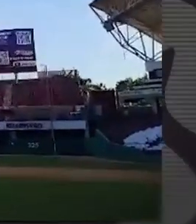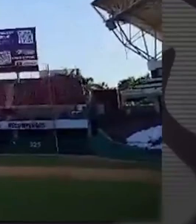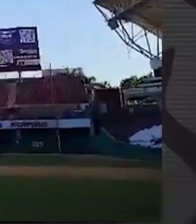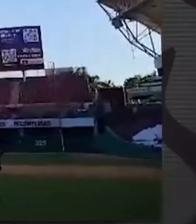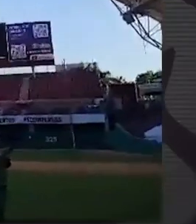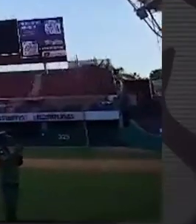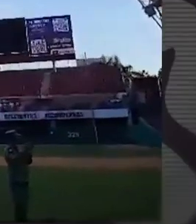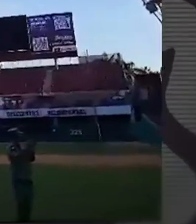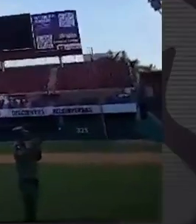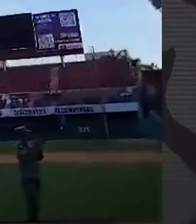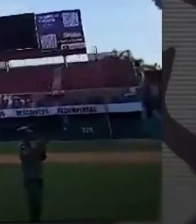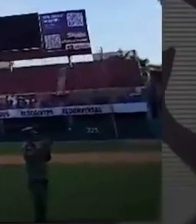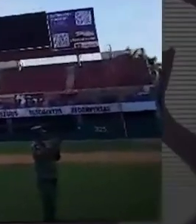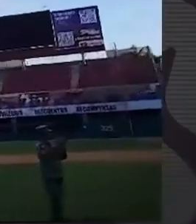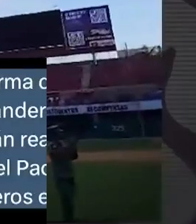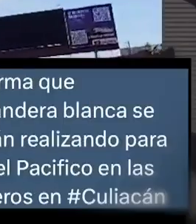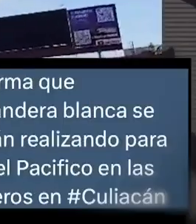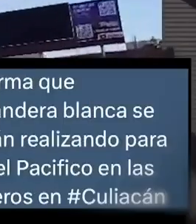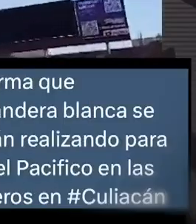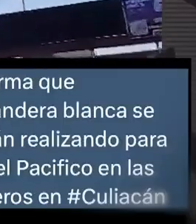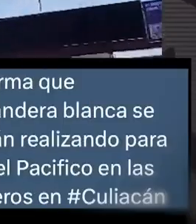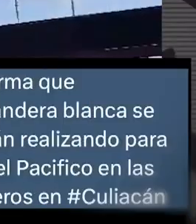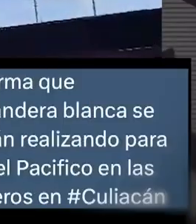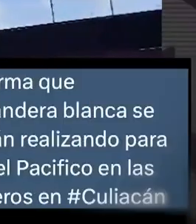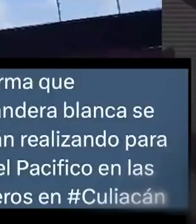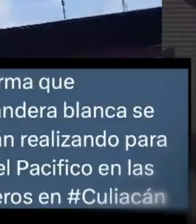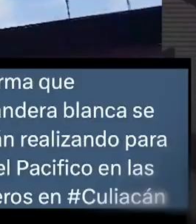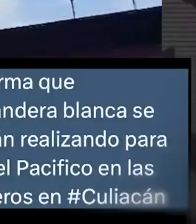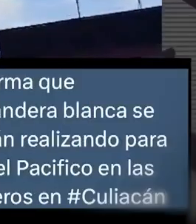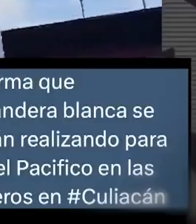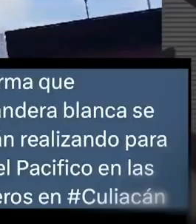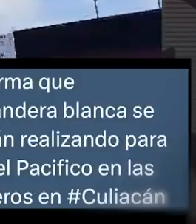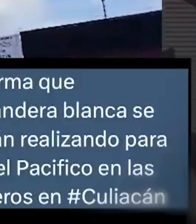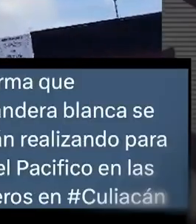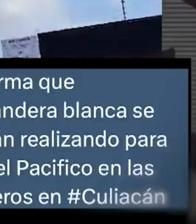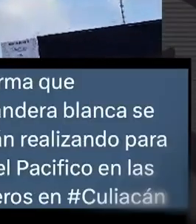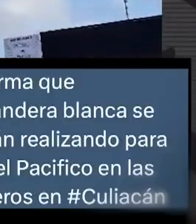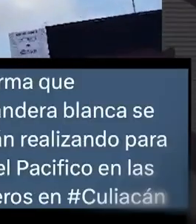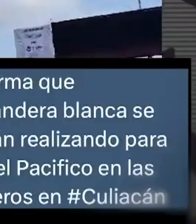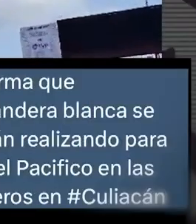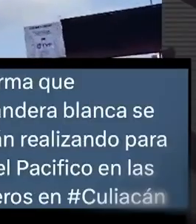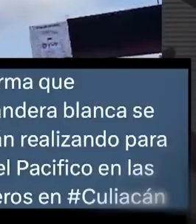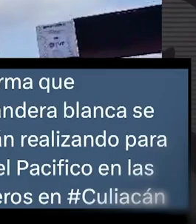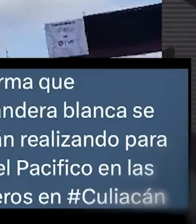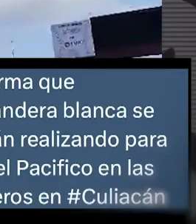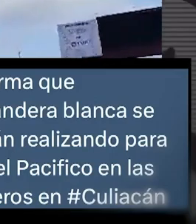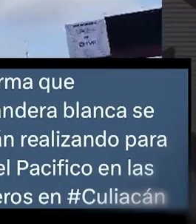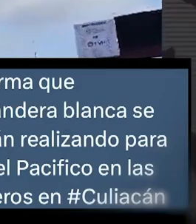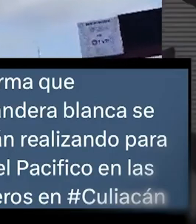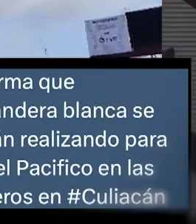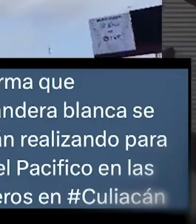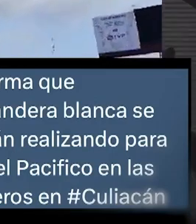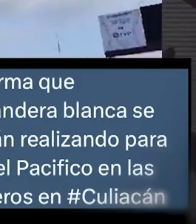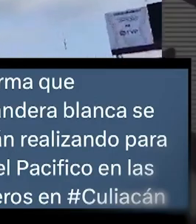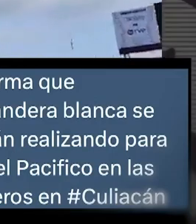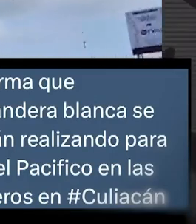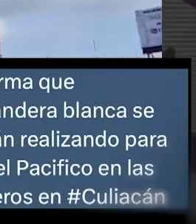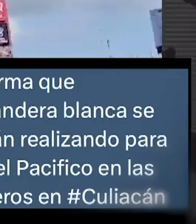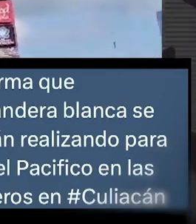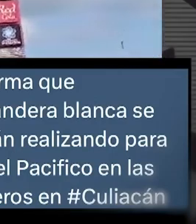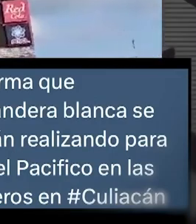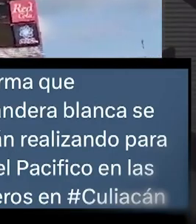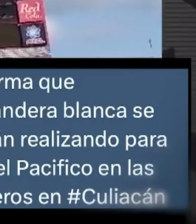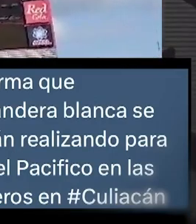militar en la ciudad de Culiacán fue por los ensayos que realizaron las Fuerzas Armadas para la inauguración de la Liga Arco del Pacífico en las